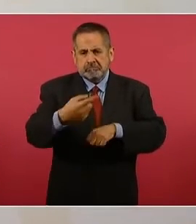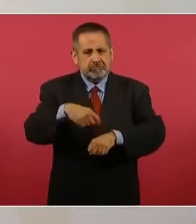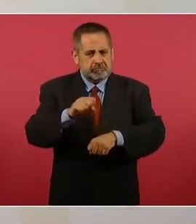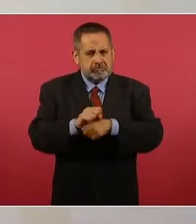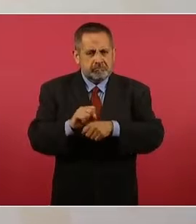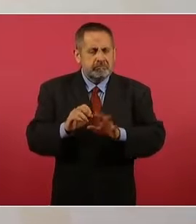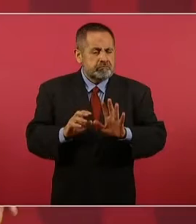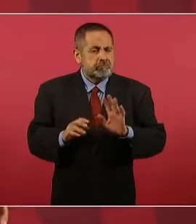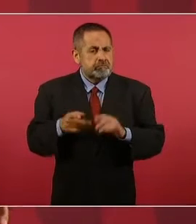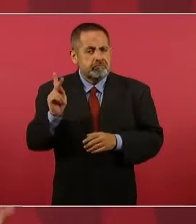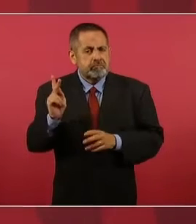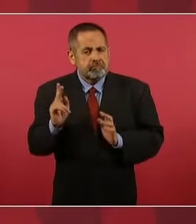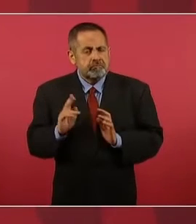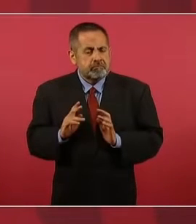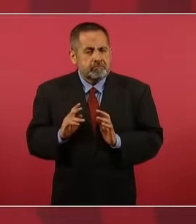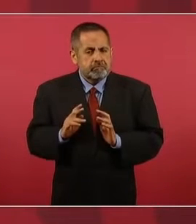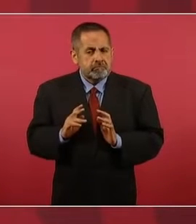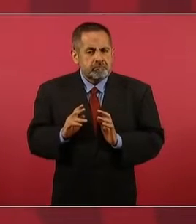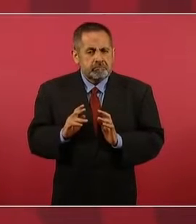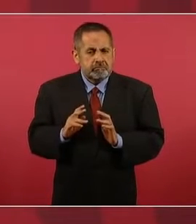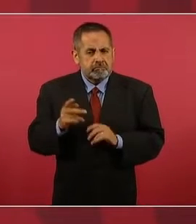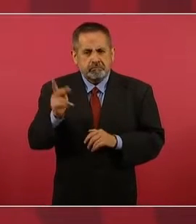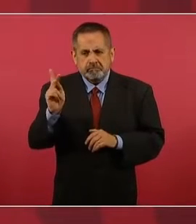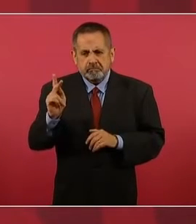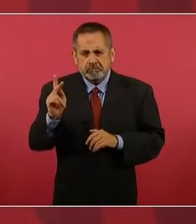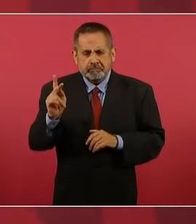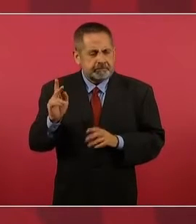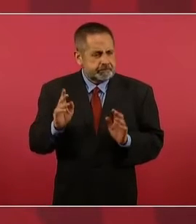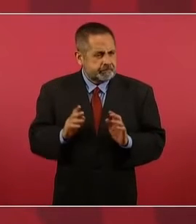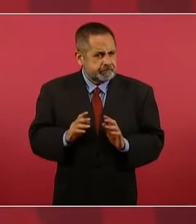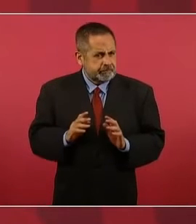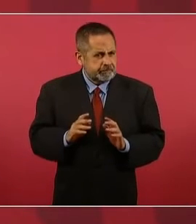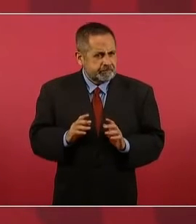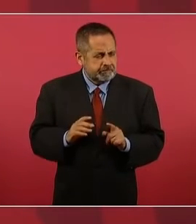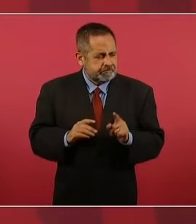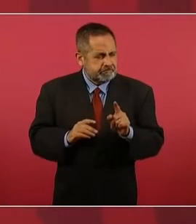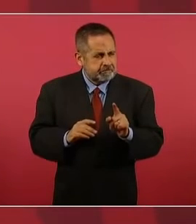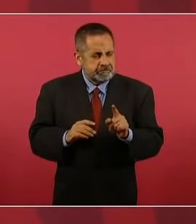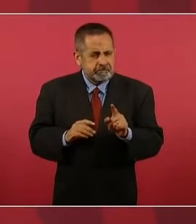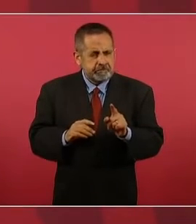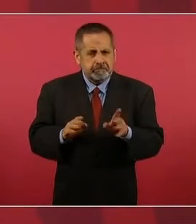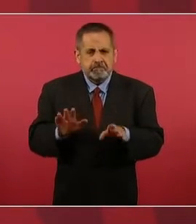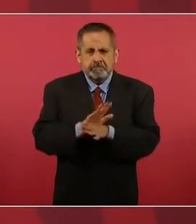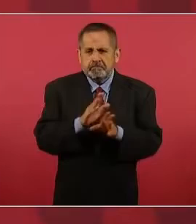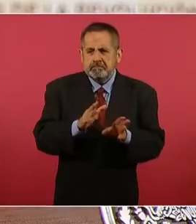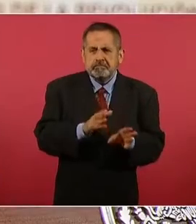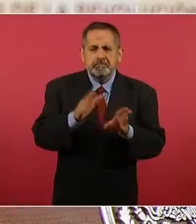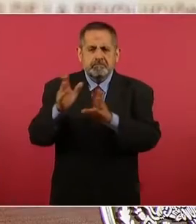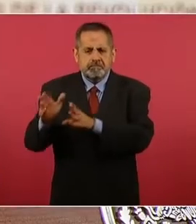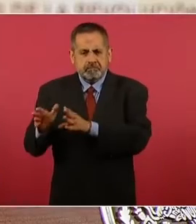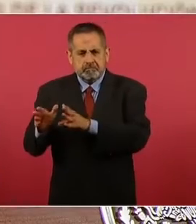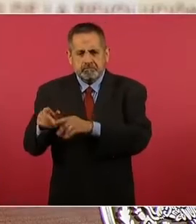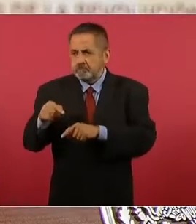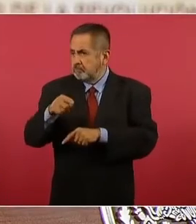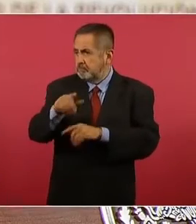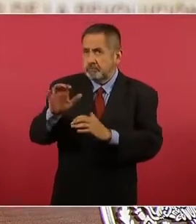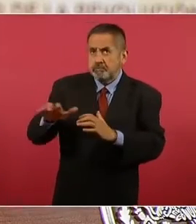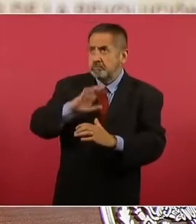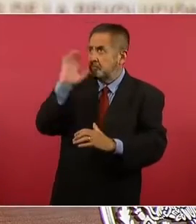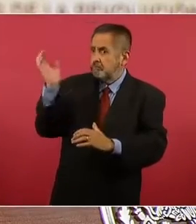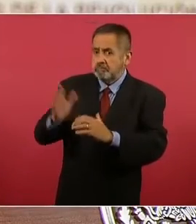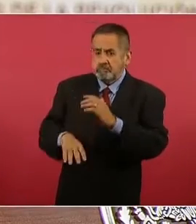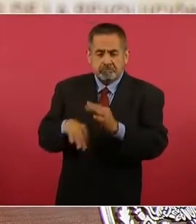pero se pospuso, ya está terminada